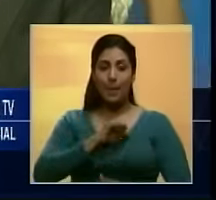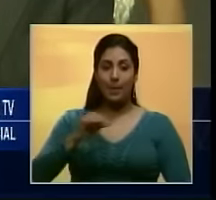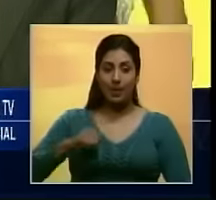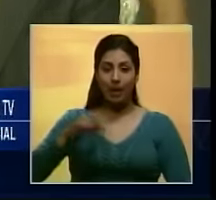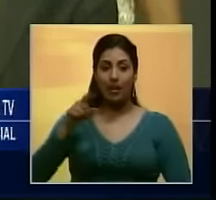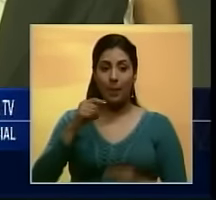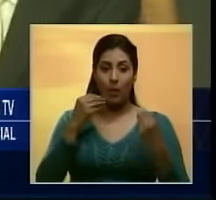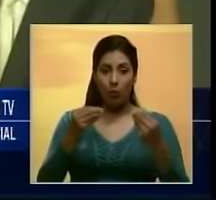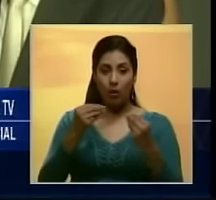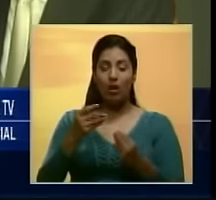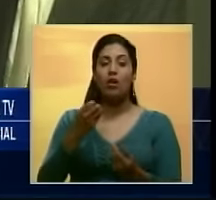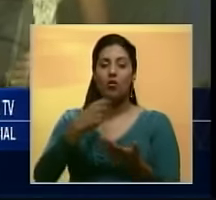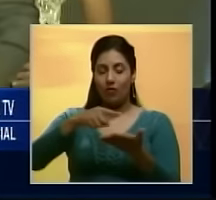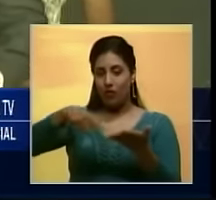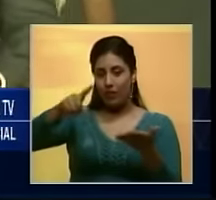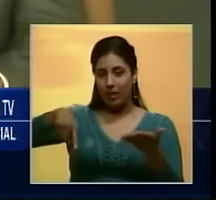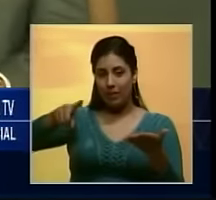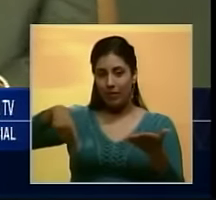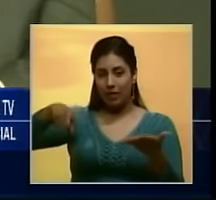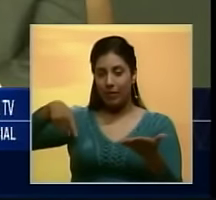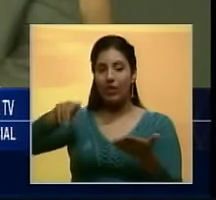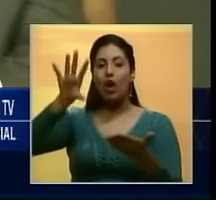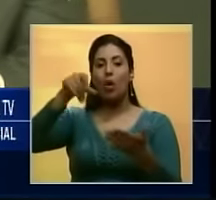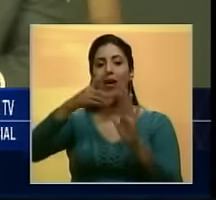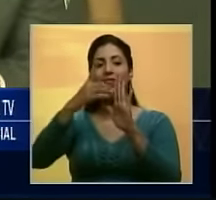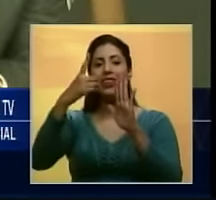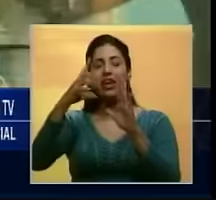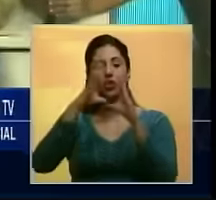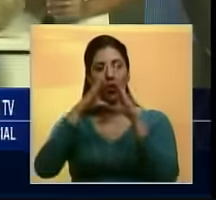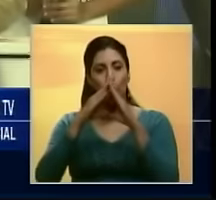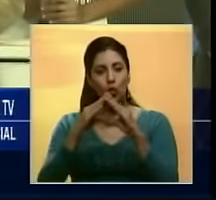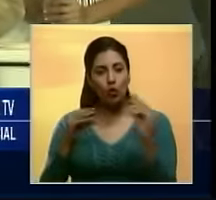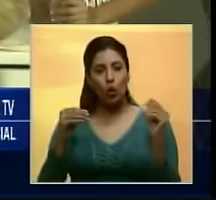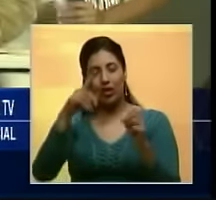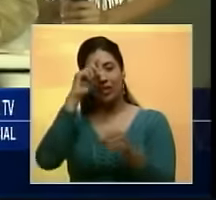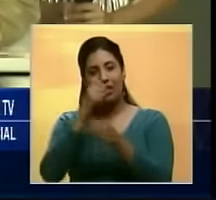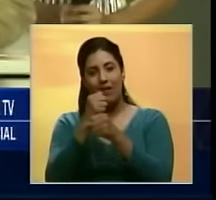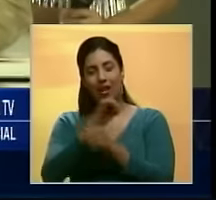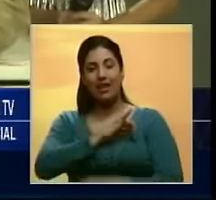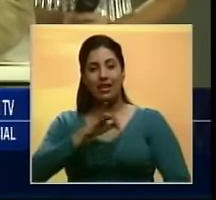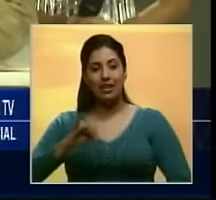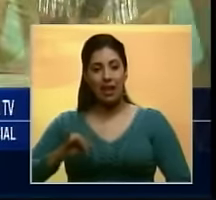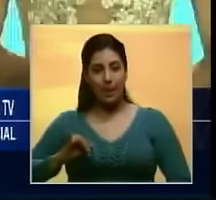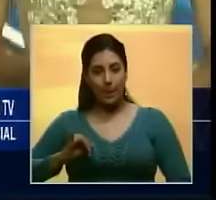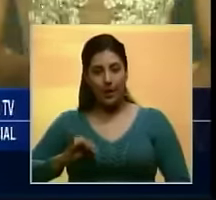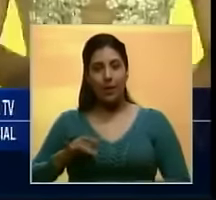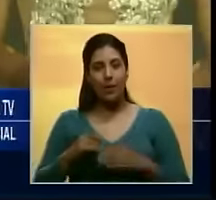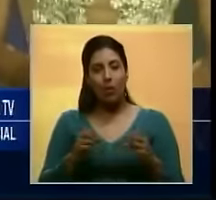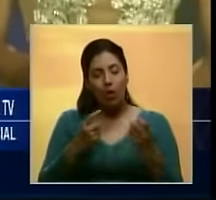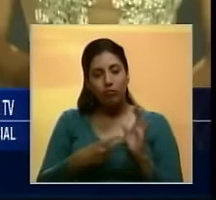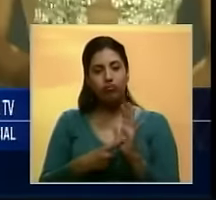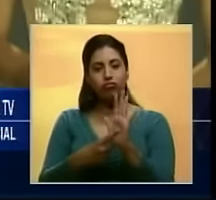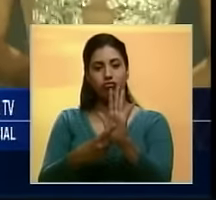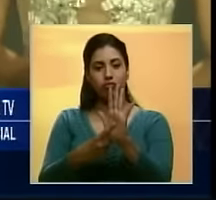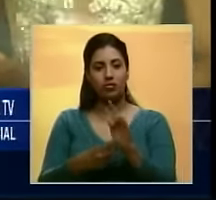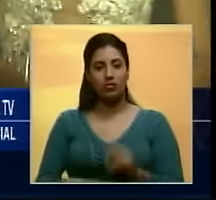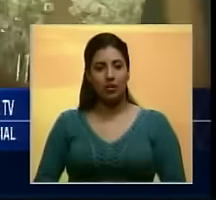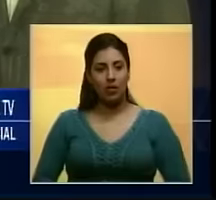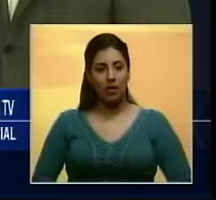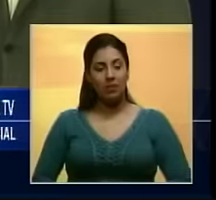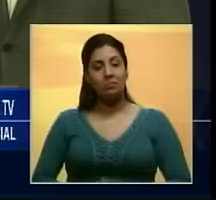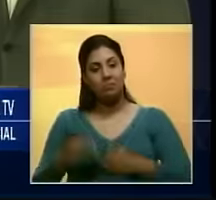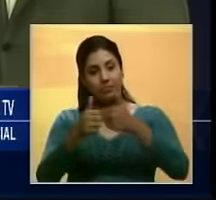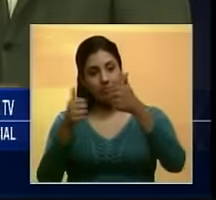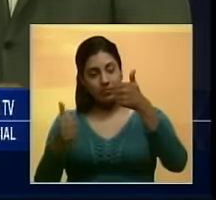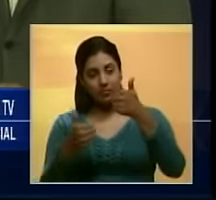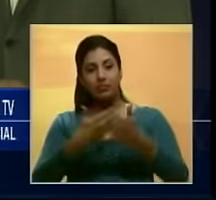como privados, plasmaron sus firmas para adquirir los derechos de todas las producciones independientes para su posterior difusión. El